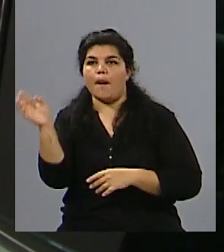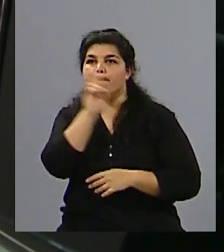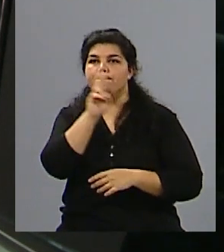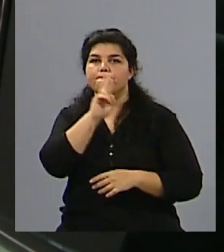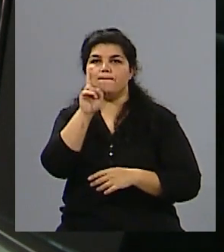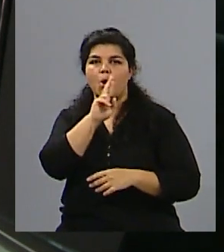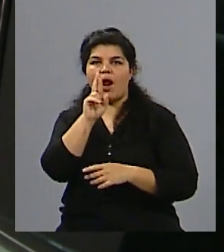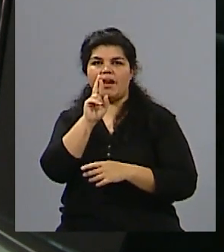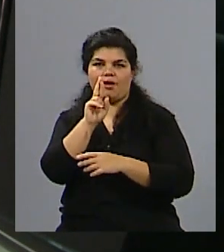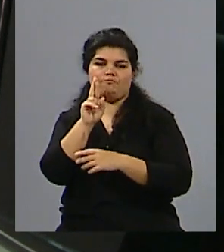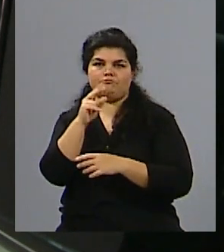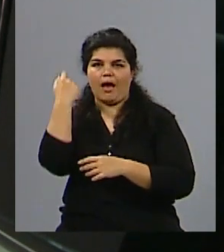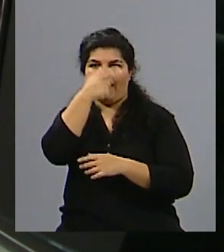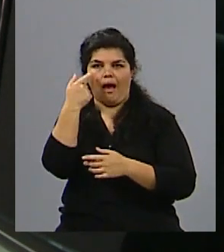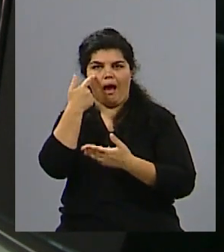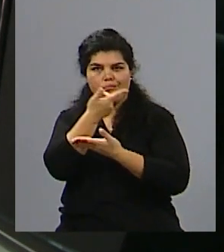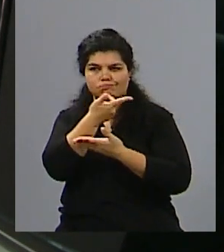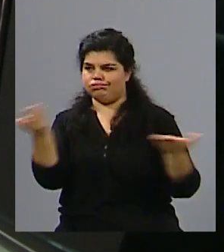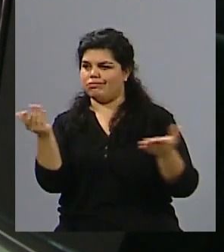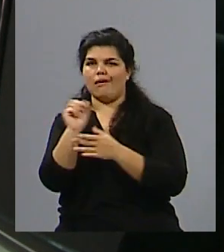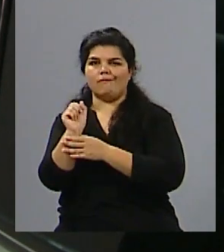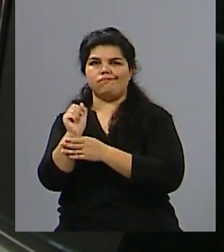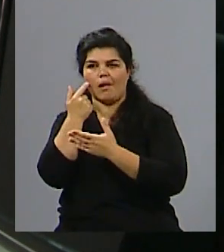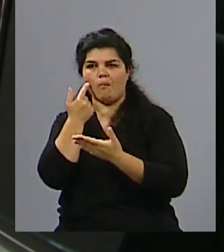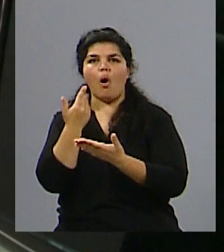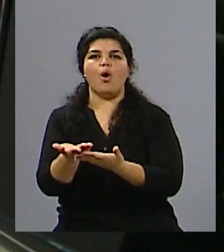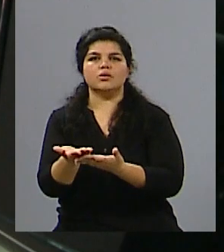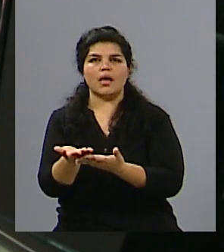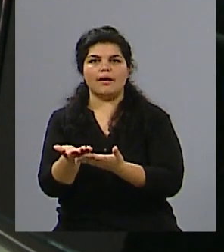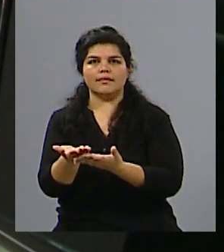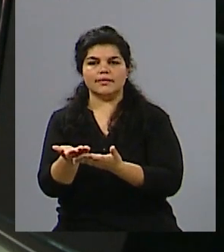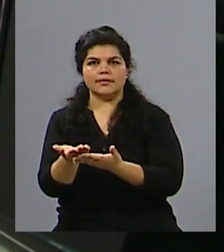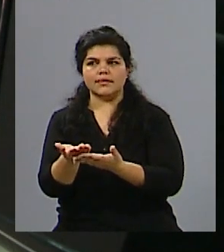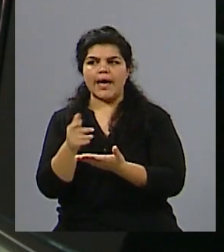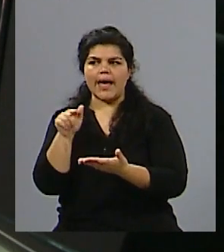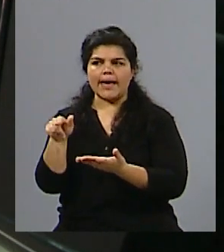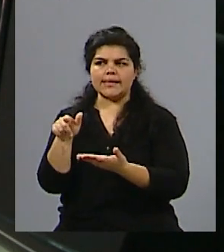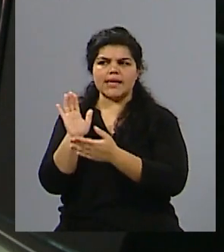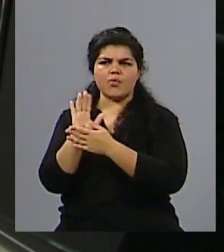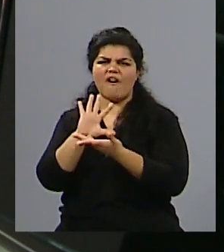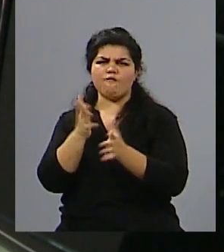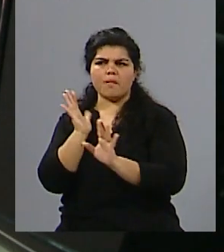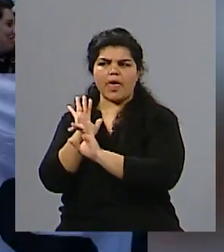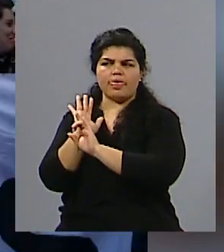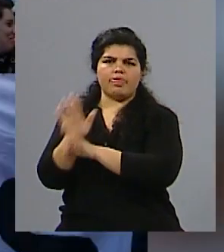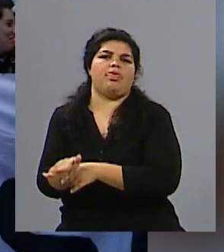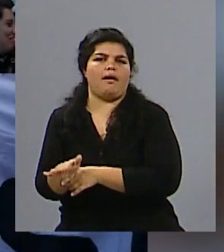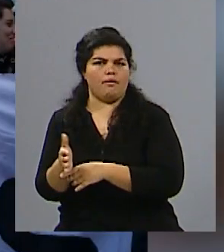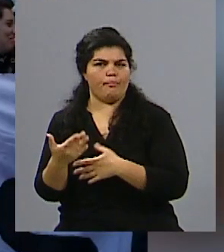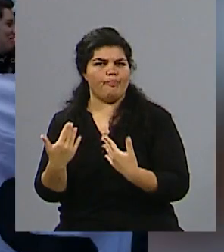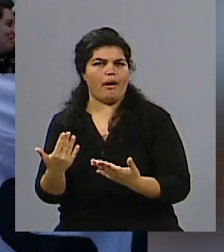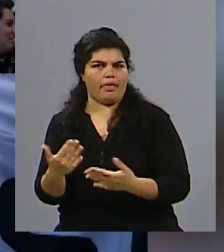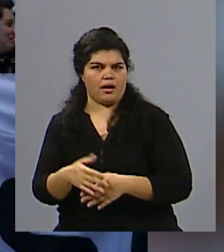pública. Una violencia que tiene como fin quizás acallar la visibilidad de